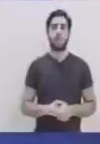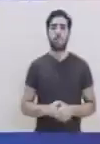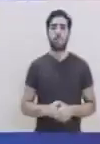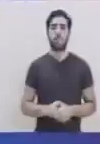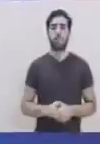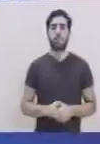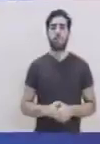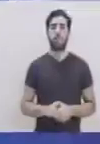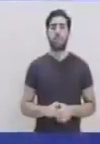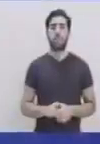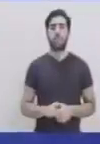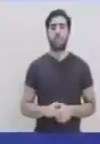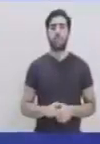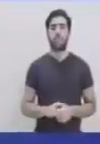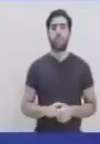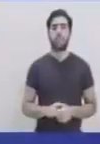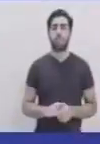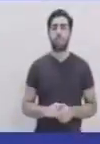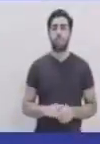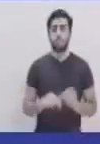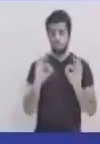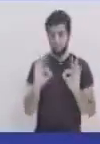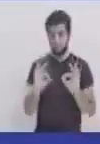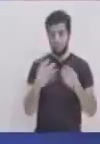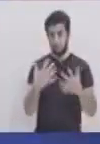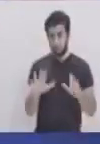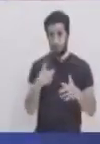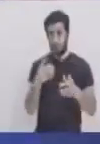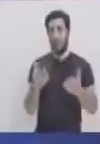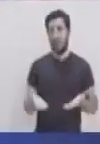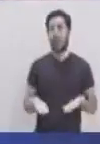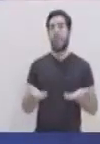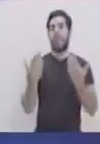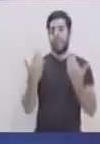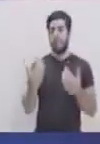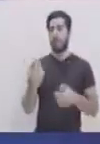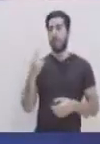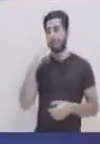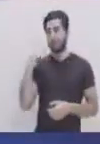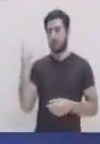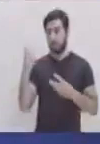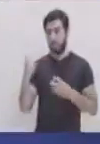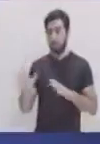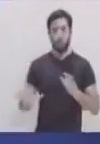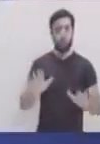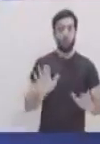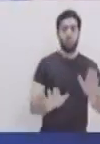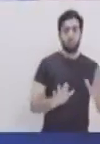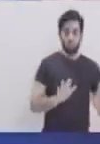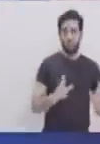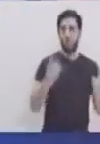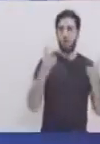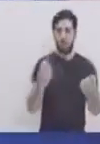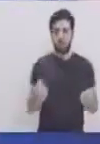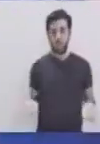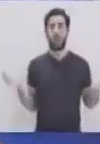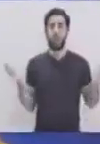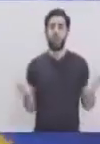de modo que sigo haciendo fortalecimiento de mi zona media levanto paso